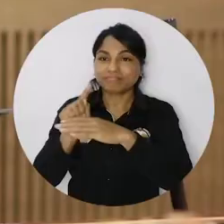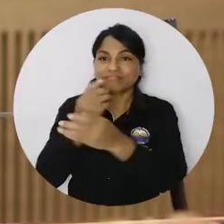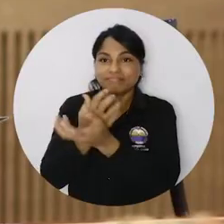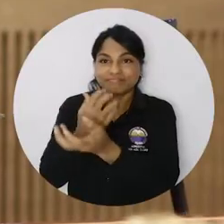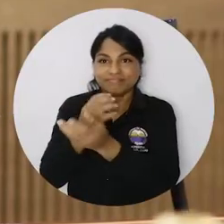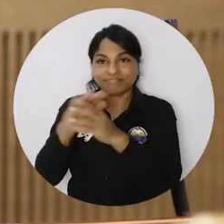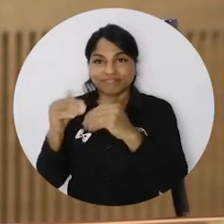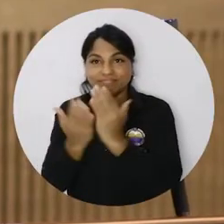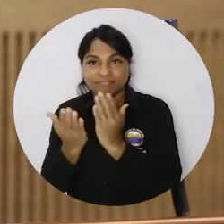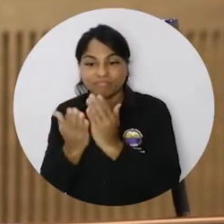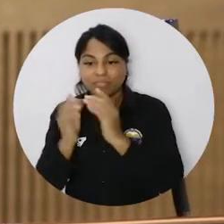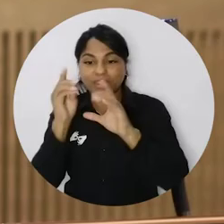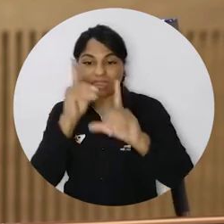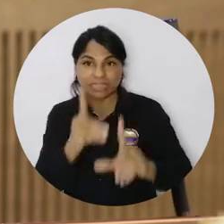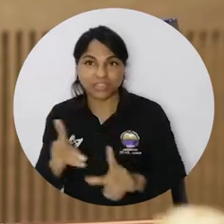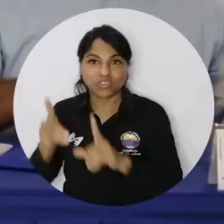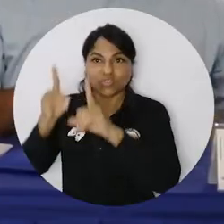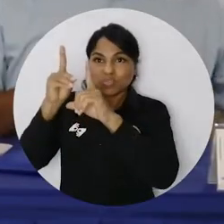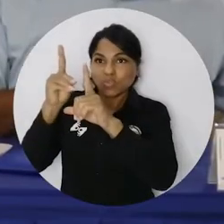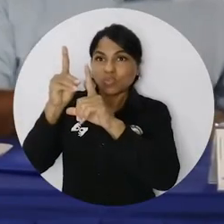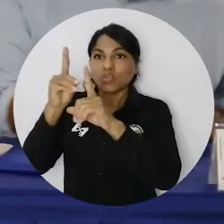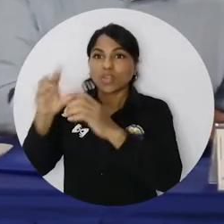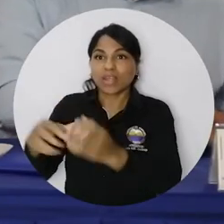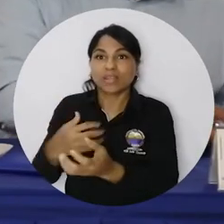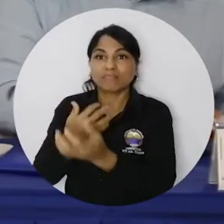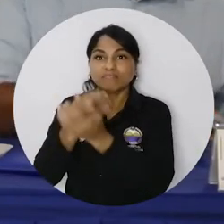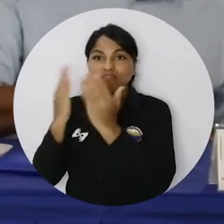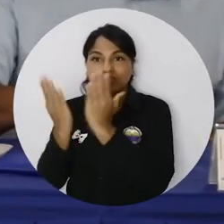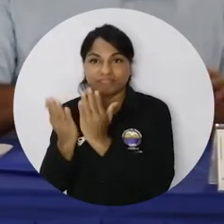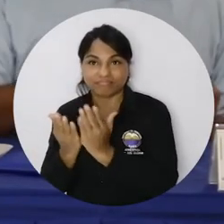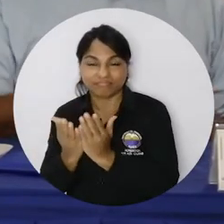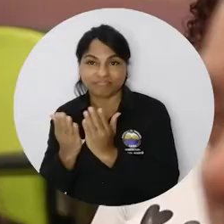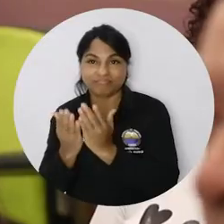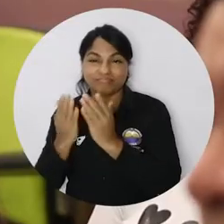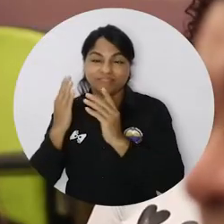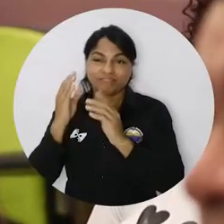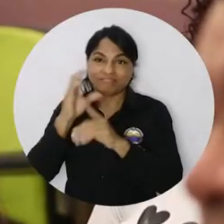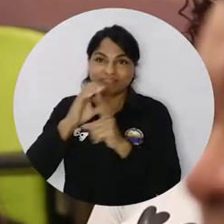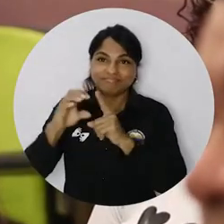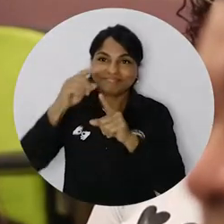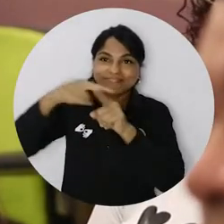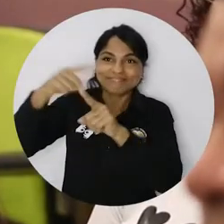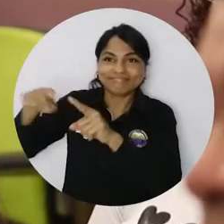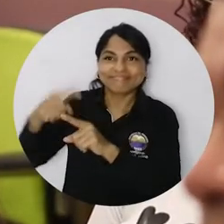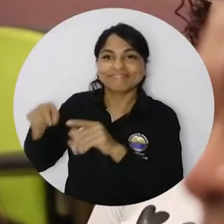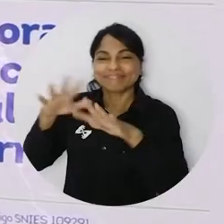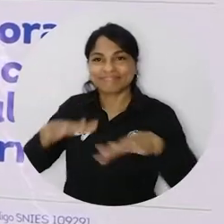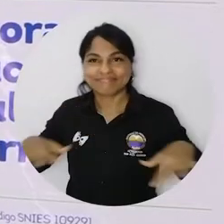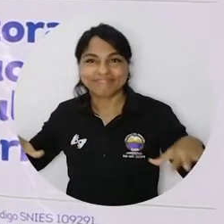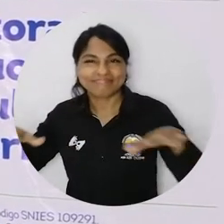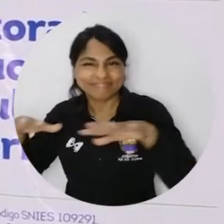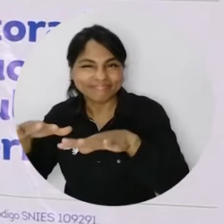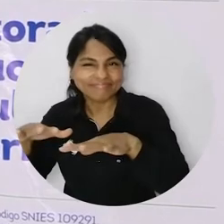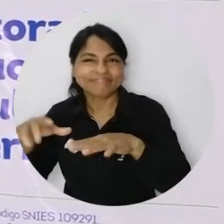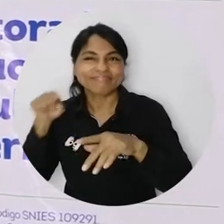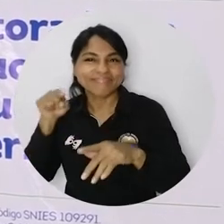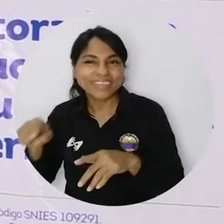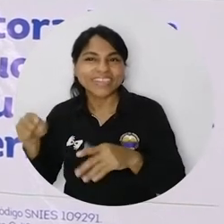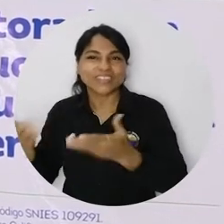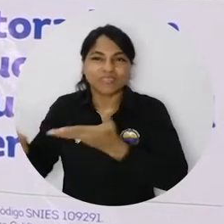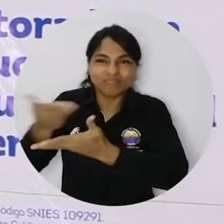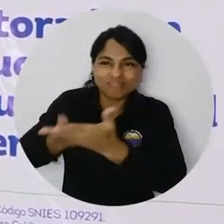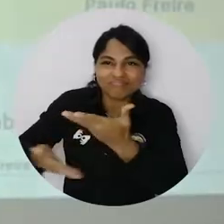de Ciencias de la Educación a través del Doctorado en Educación, Interculturalidad y Territorio, se constituyó en un escenario de diálogo intercultural,